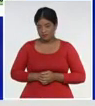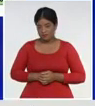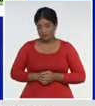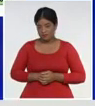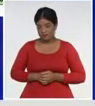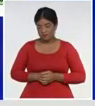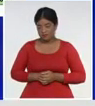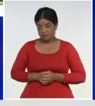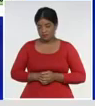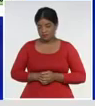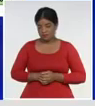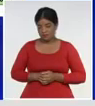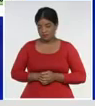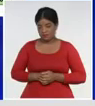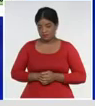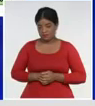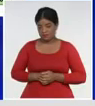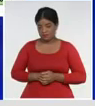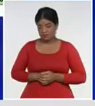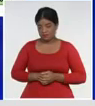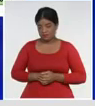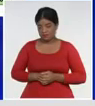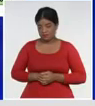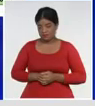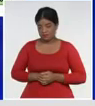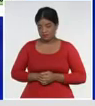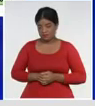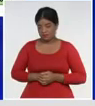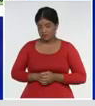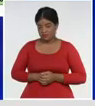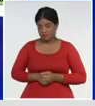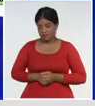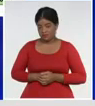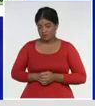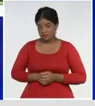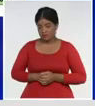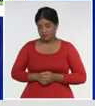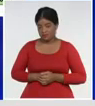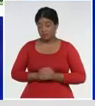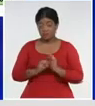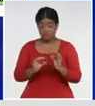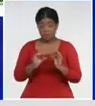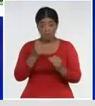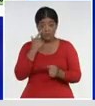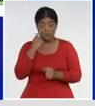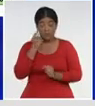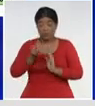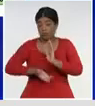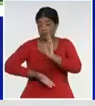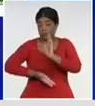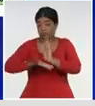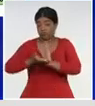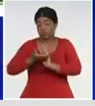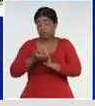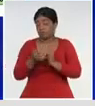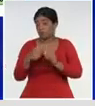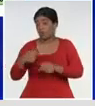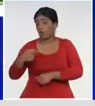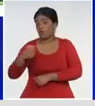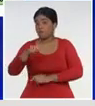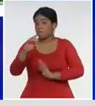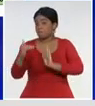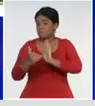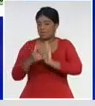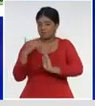en los últimos días, y que, indiscutiblemente, al tener, más de mil casos, diarios, durante ocho días,